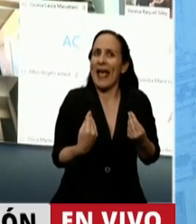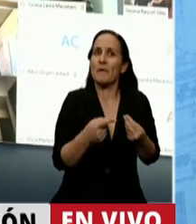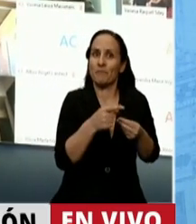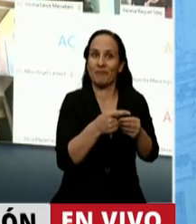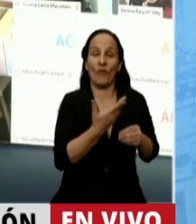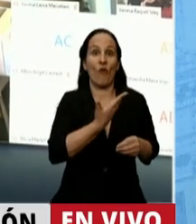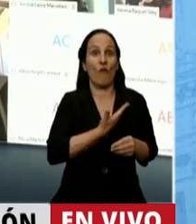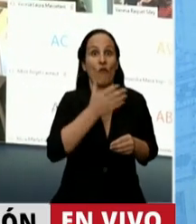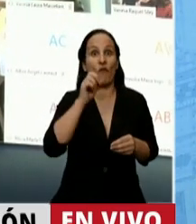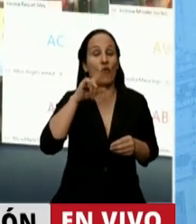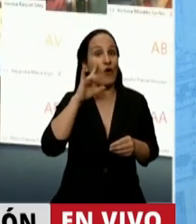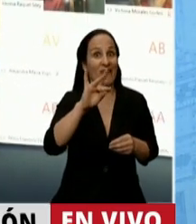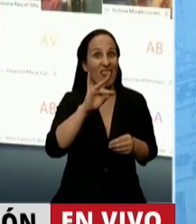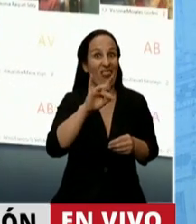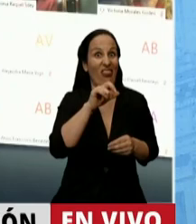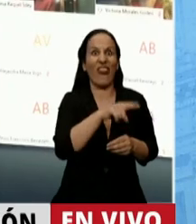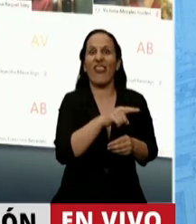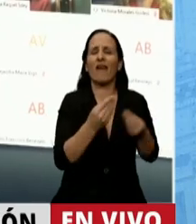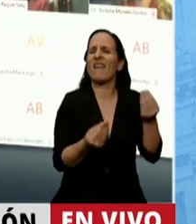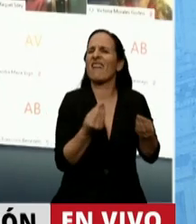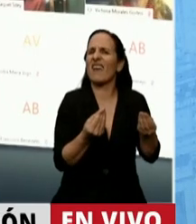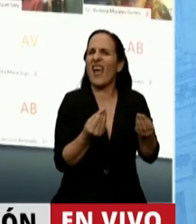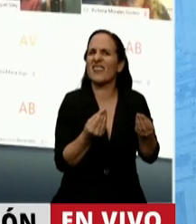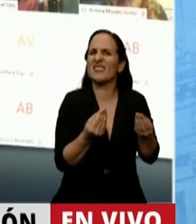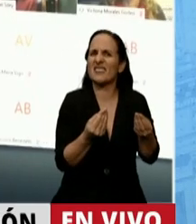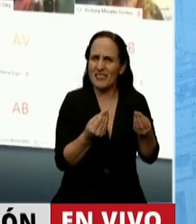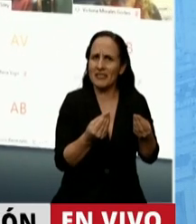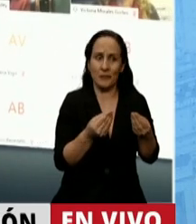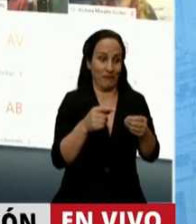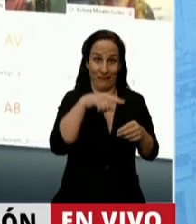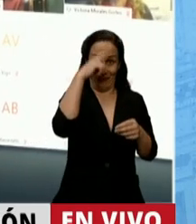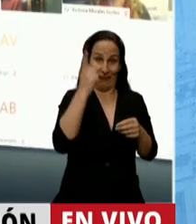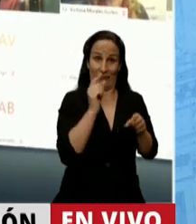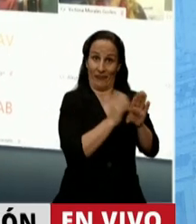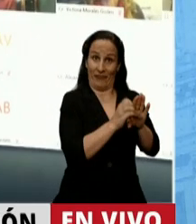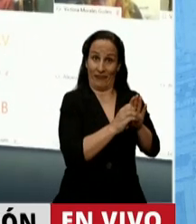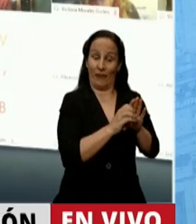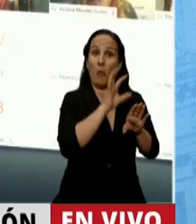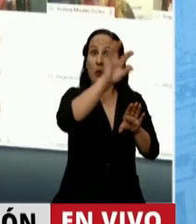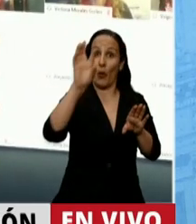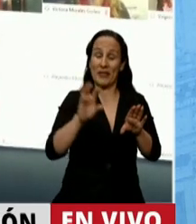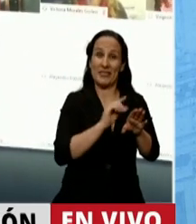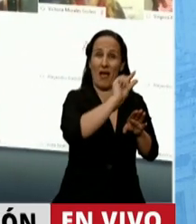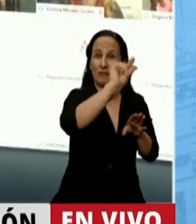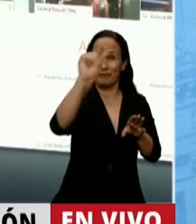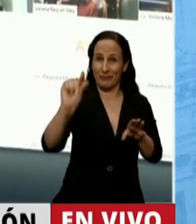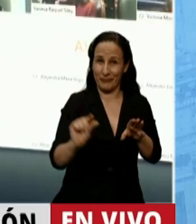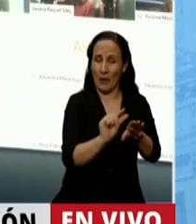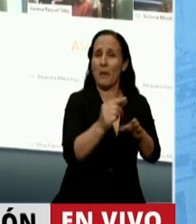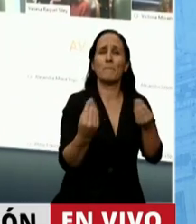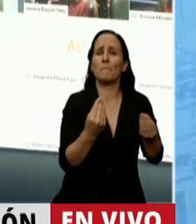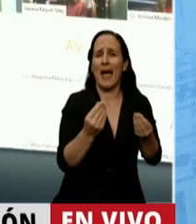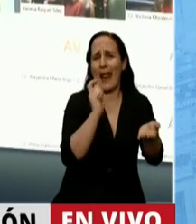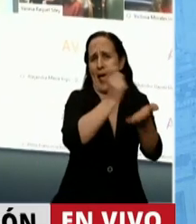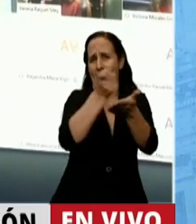fondo del FONID. El FONID lo que hace es otorgar recursos nacionales a las provincias como suplemento para el pago